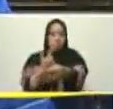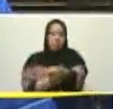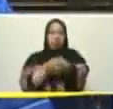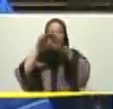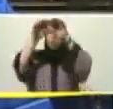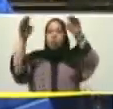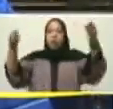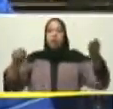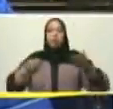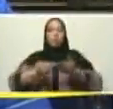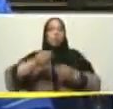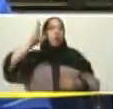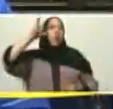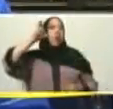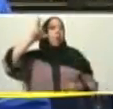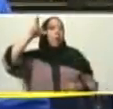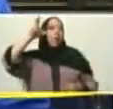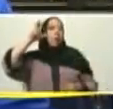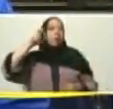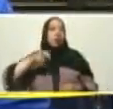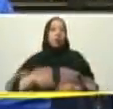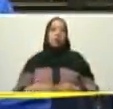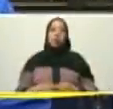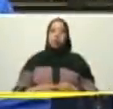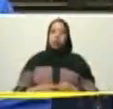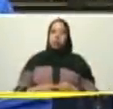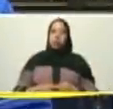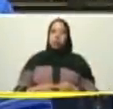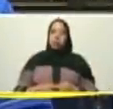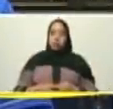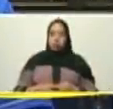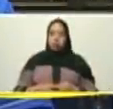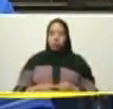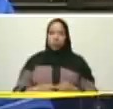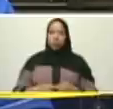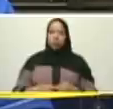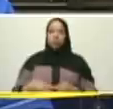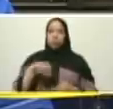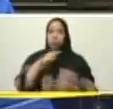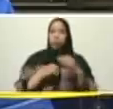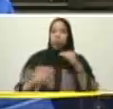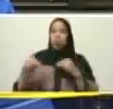me escuchan la vamos a cumplir y sobre cumplir